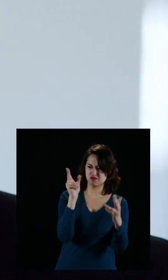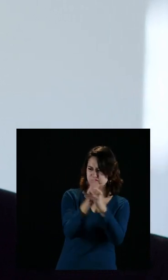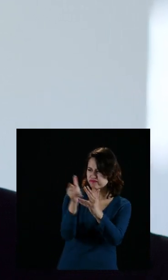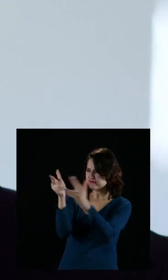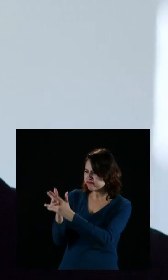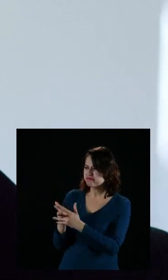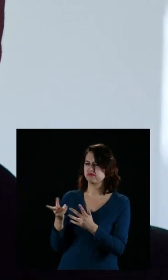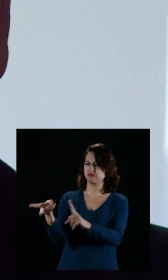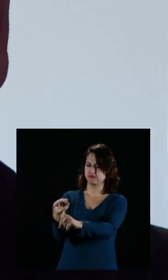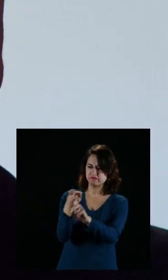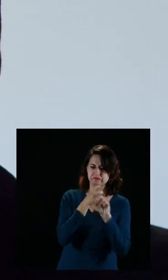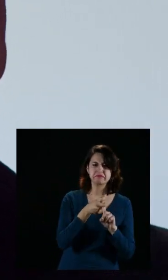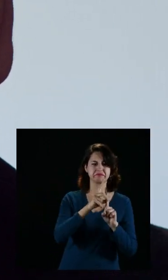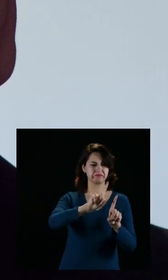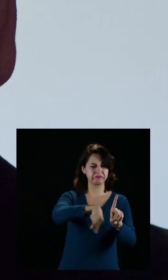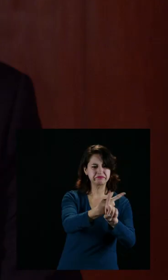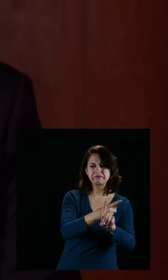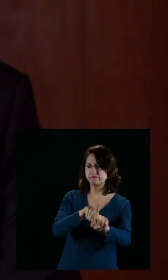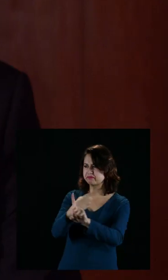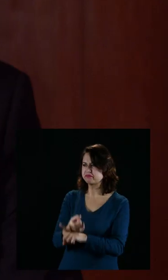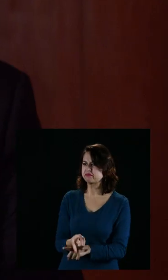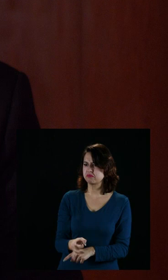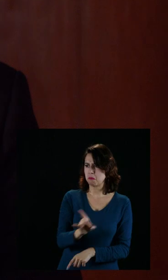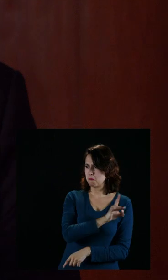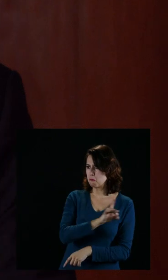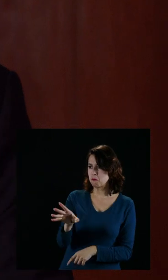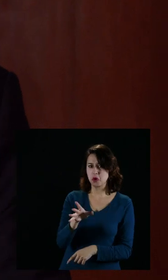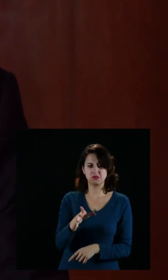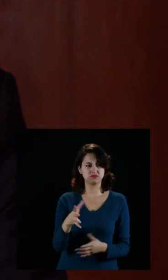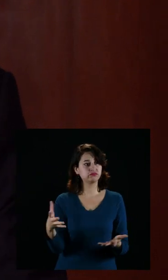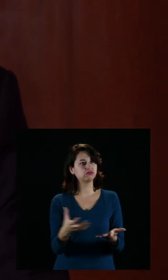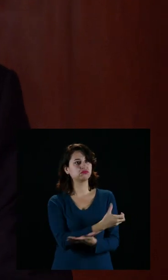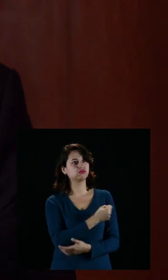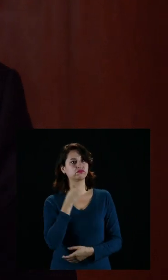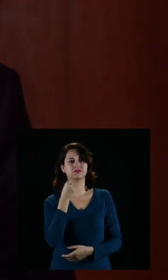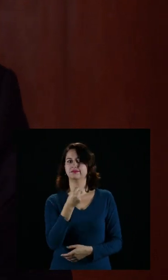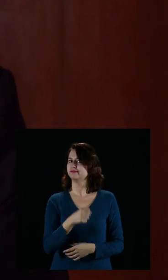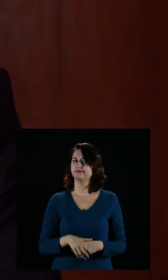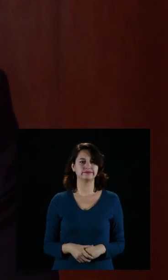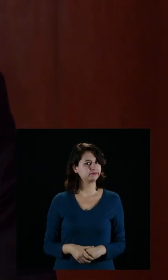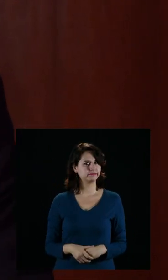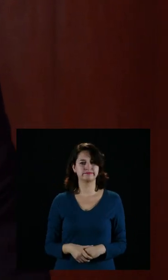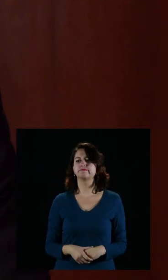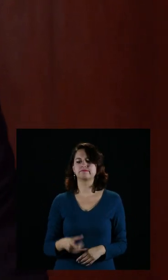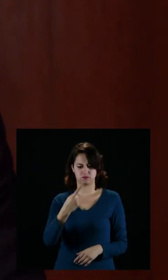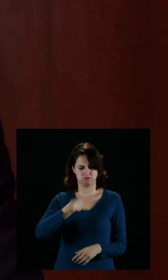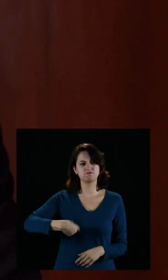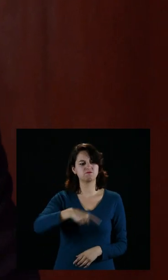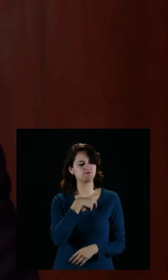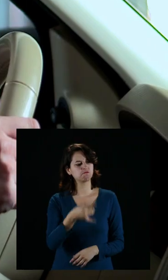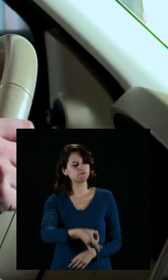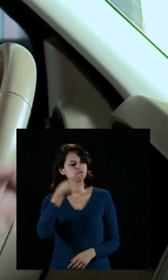esta batalla ni los asesinos, ni los secuestradores, ni los violadores de mujeres.